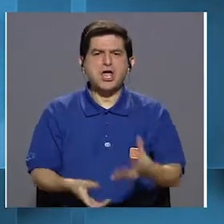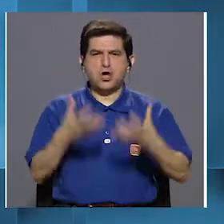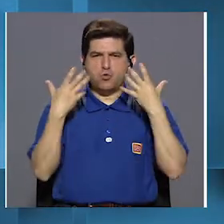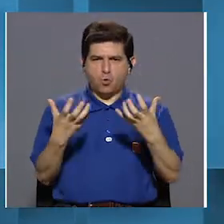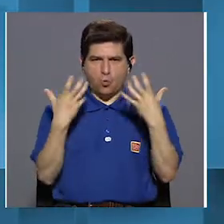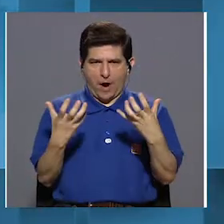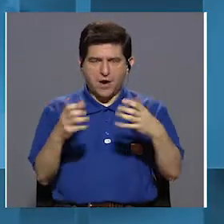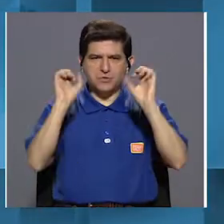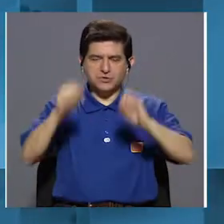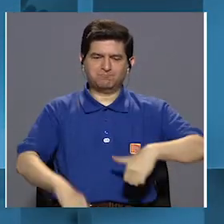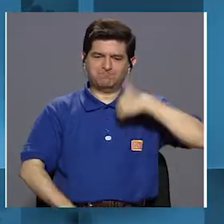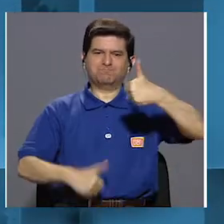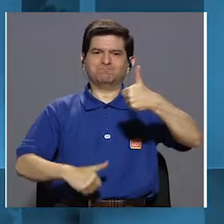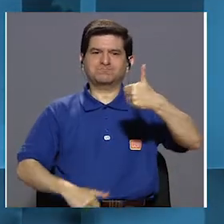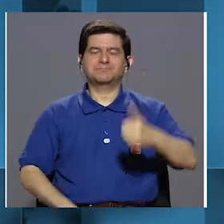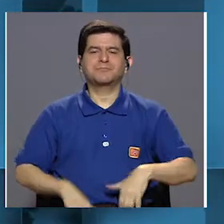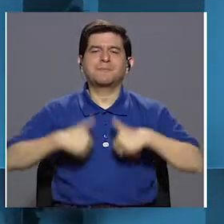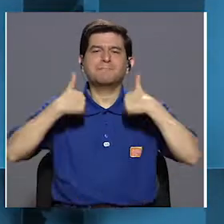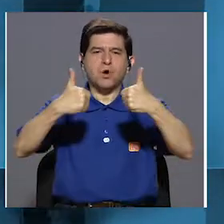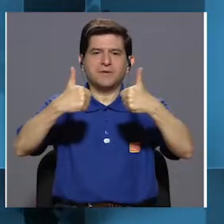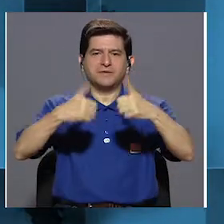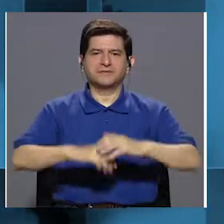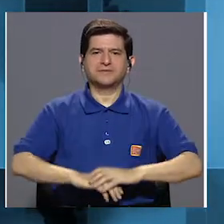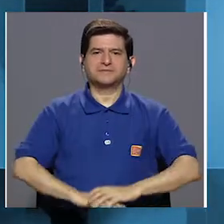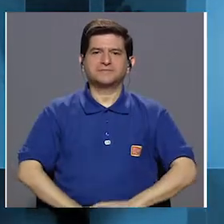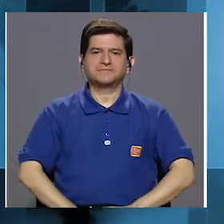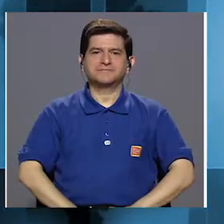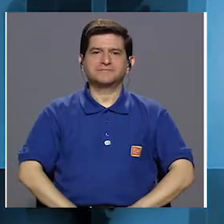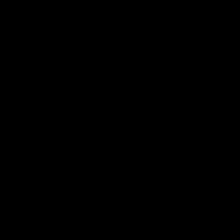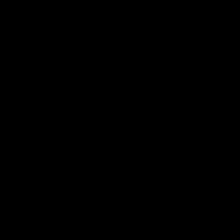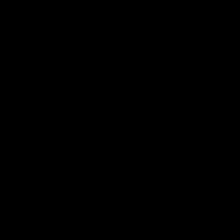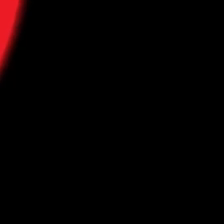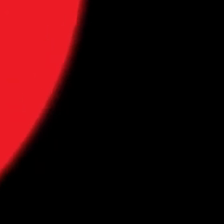para triunfar. Pura vida.